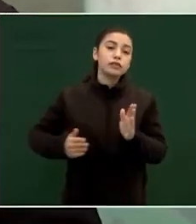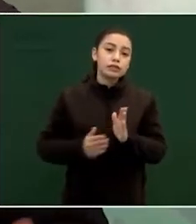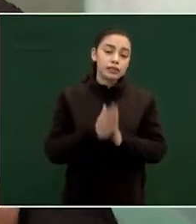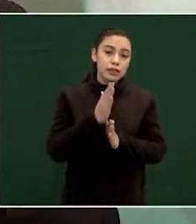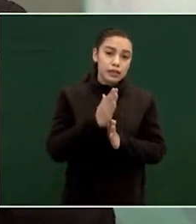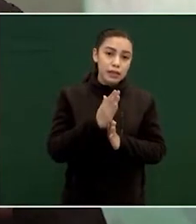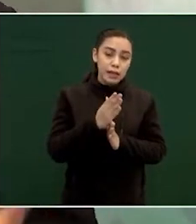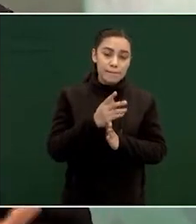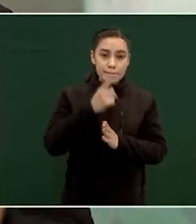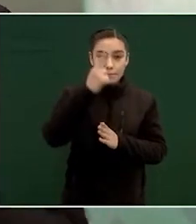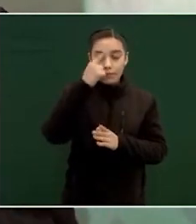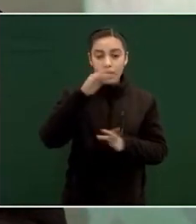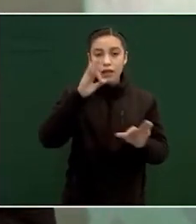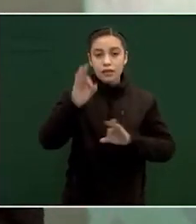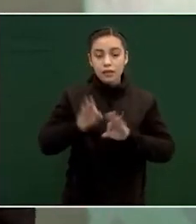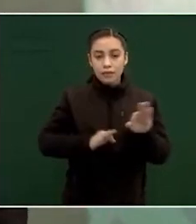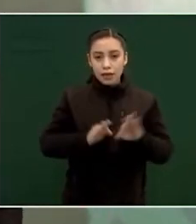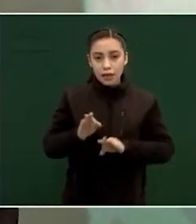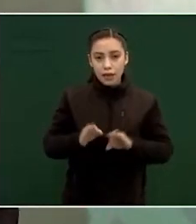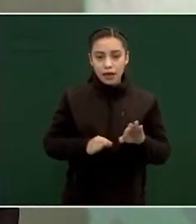de energía de México